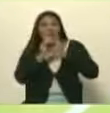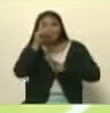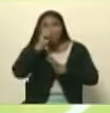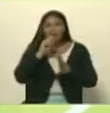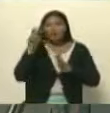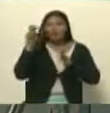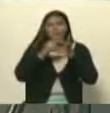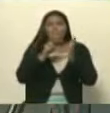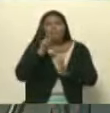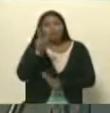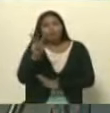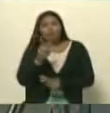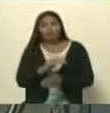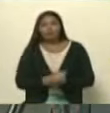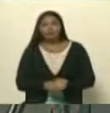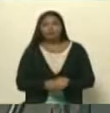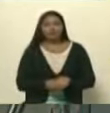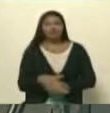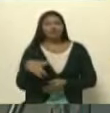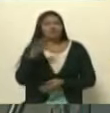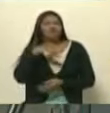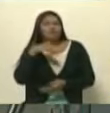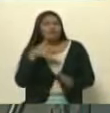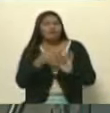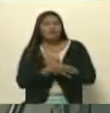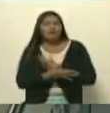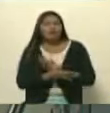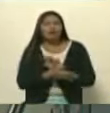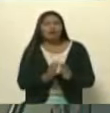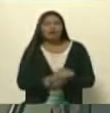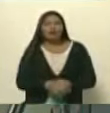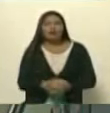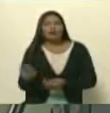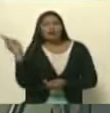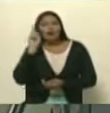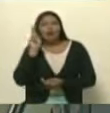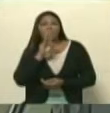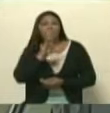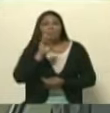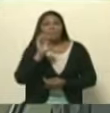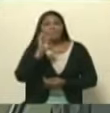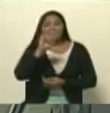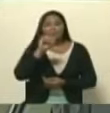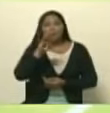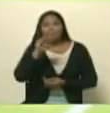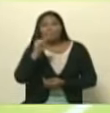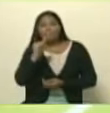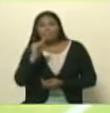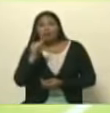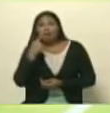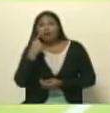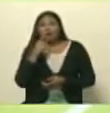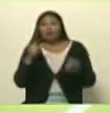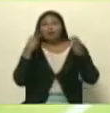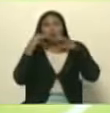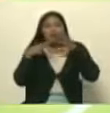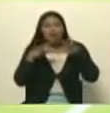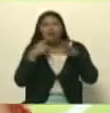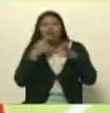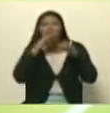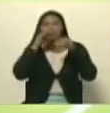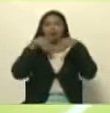2002, en donde Radio Bemba, las paredes hablaban, lo que los medios callaban, la